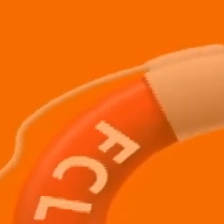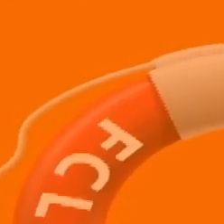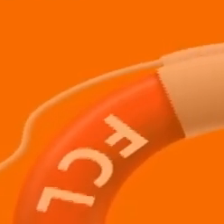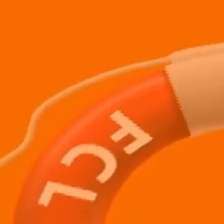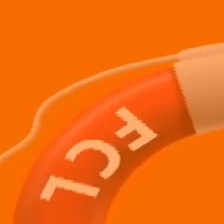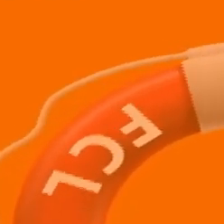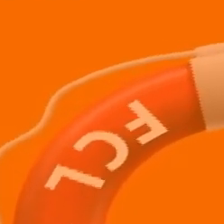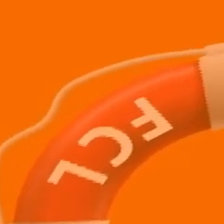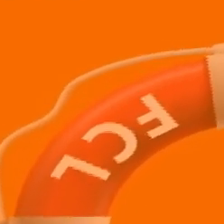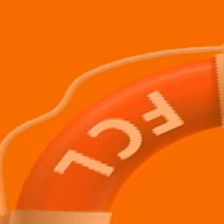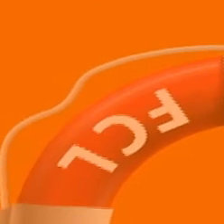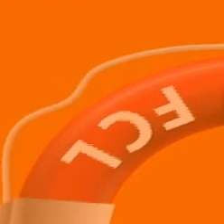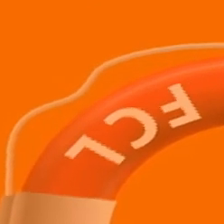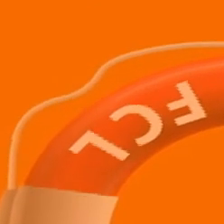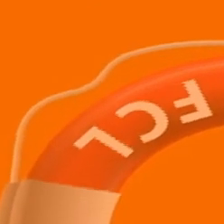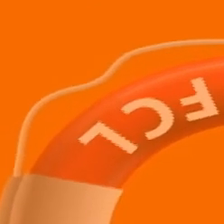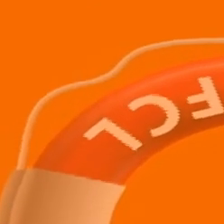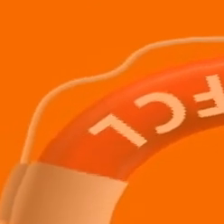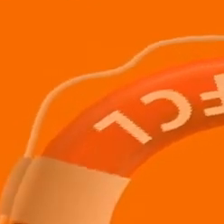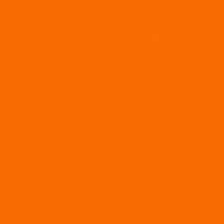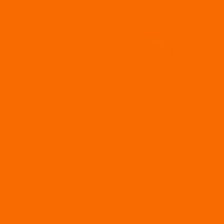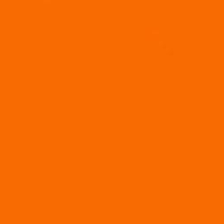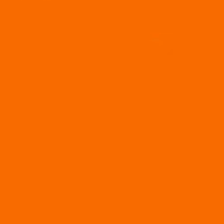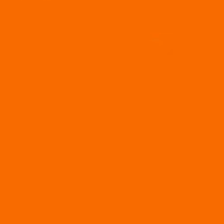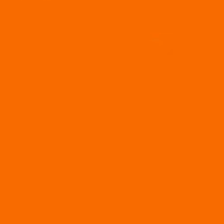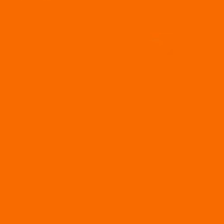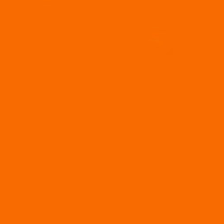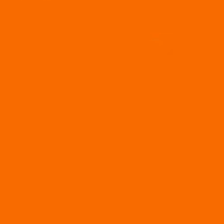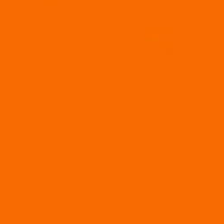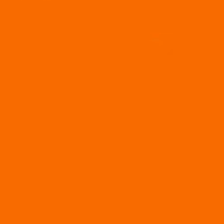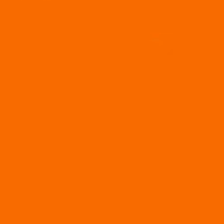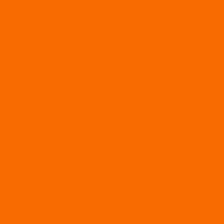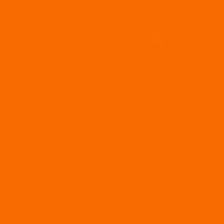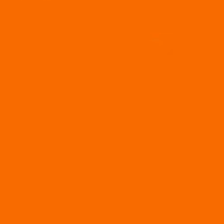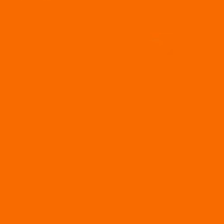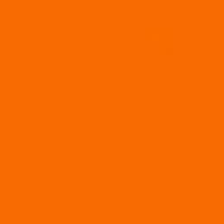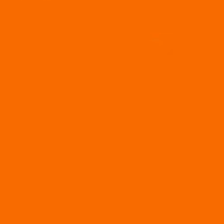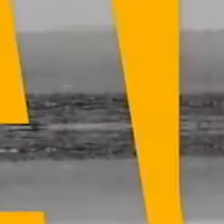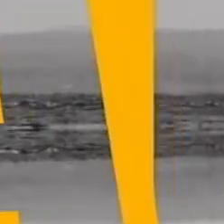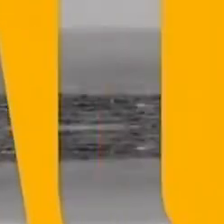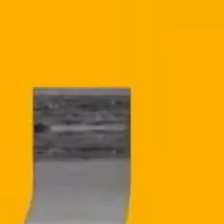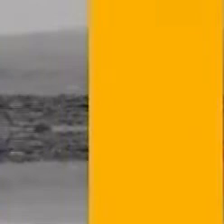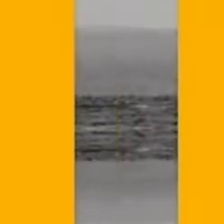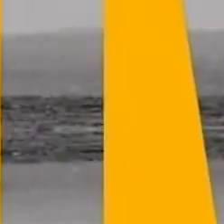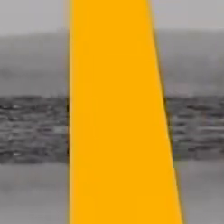4052-8720 y 4101-5910 Popular Pensiones el asesor de su futuro